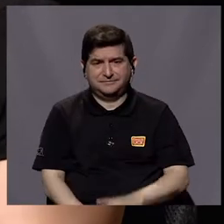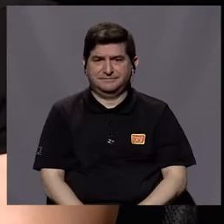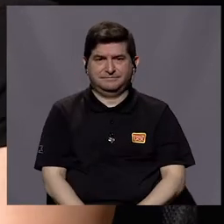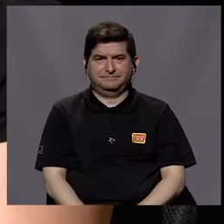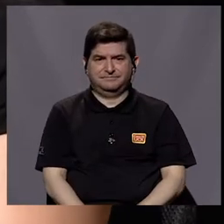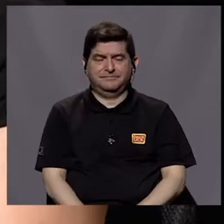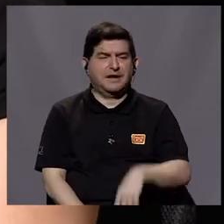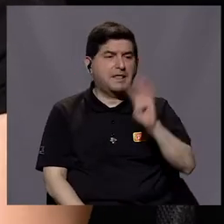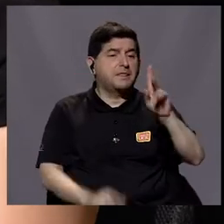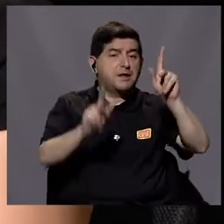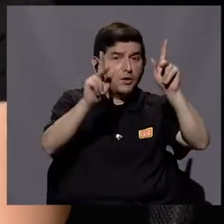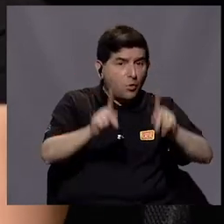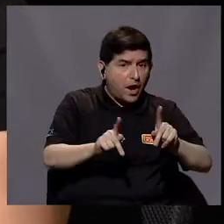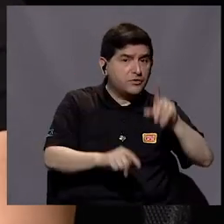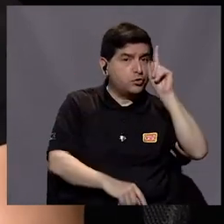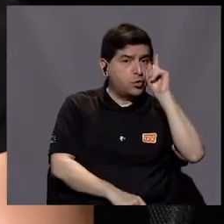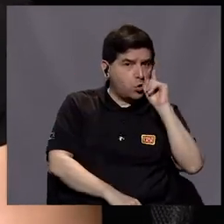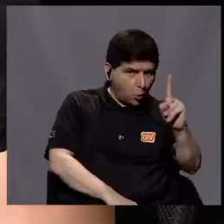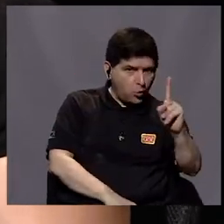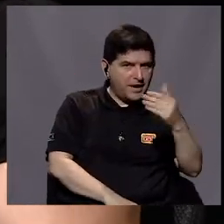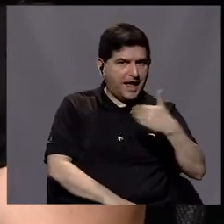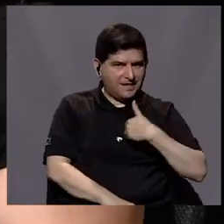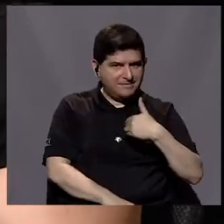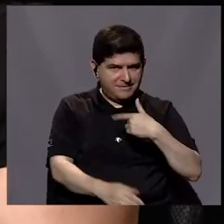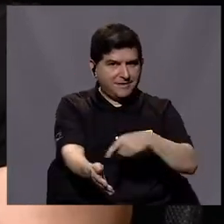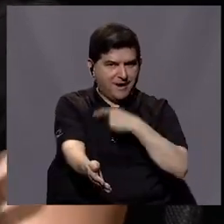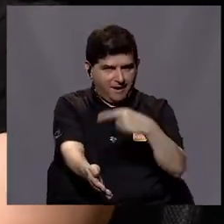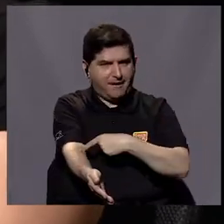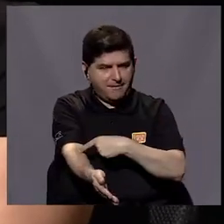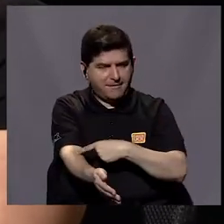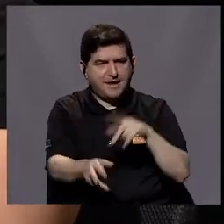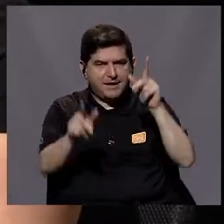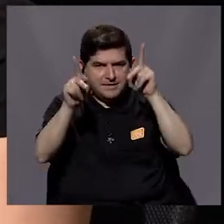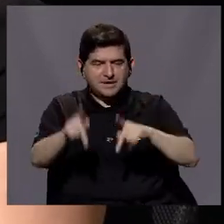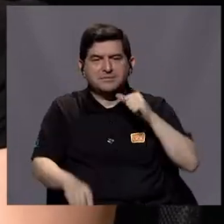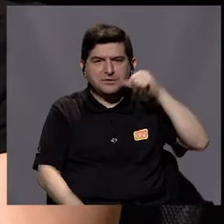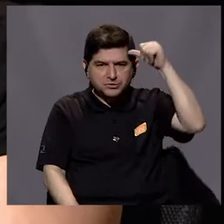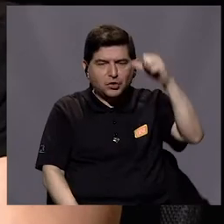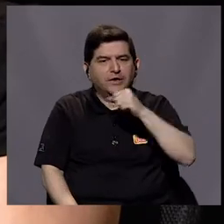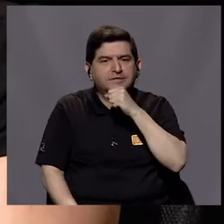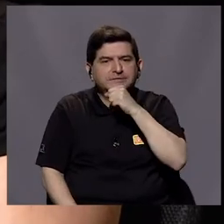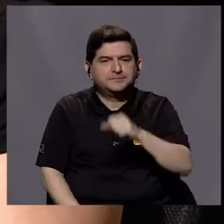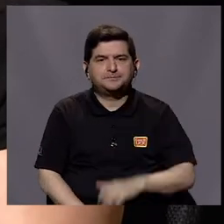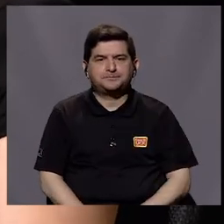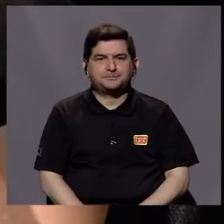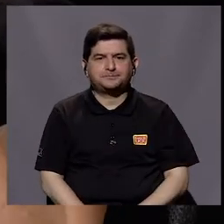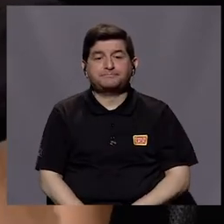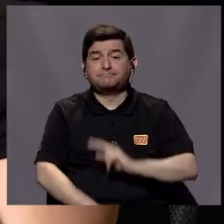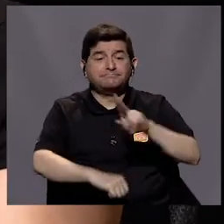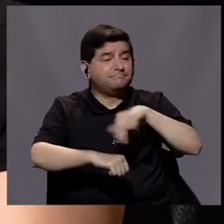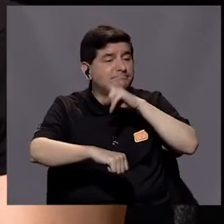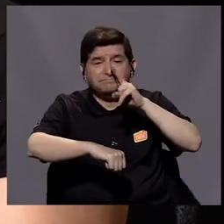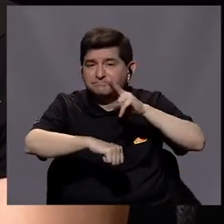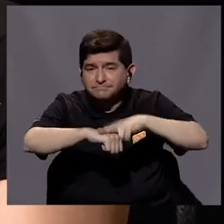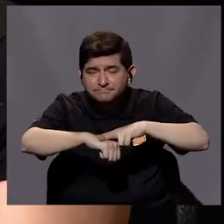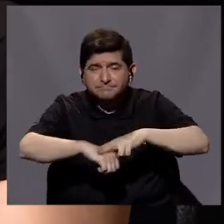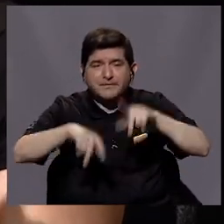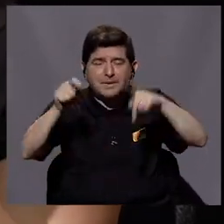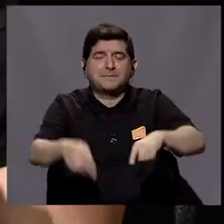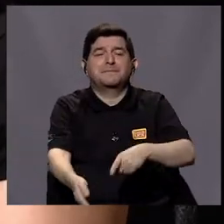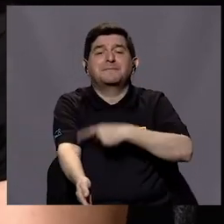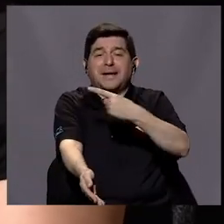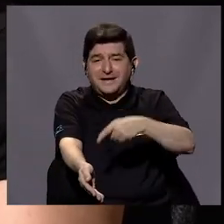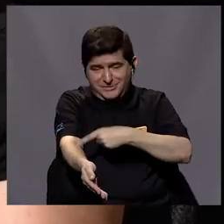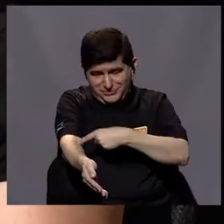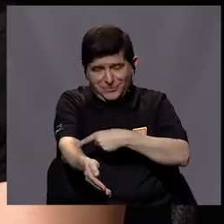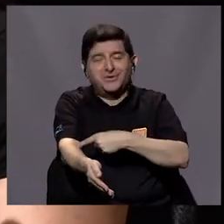hablando que de cuatro personas, una es diabética entre las personas adultas mayores. Y por lo general, quien